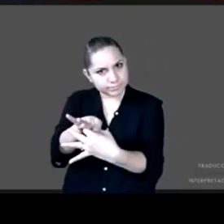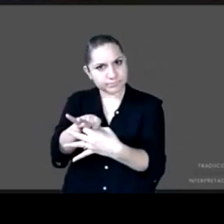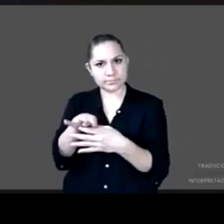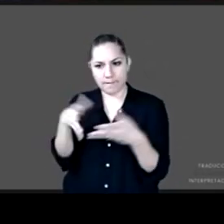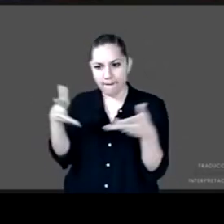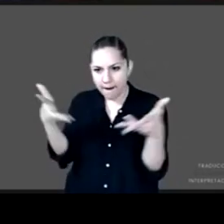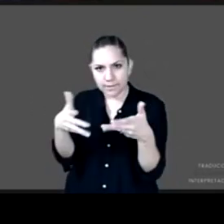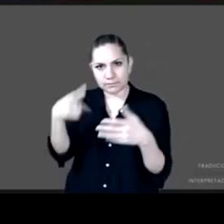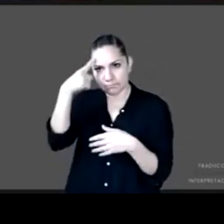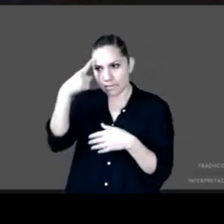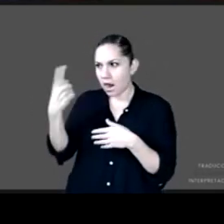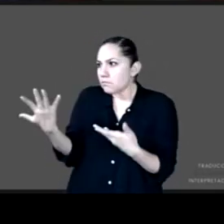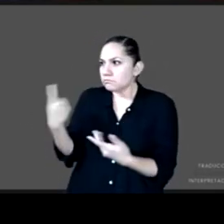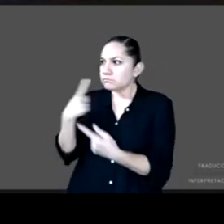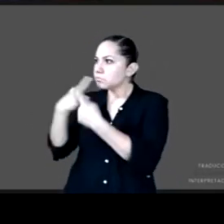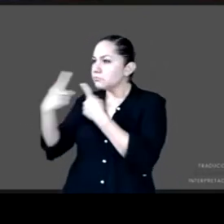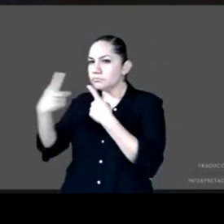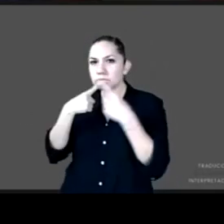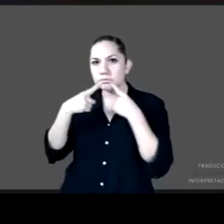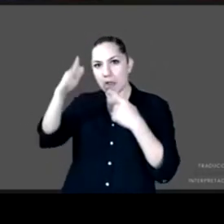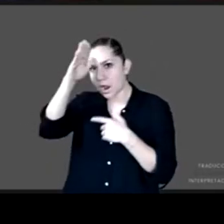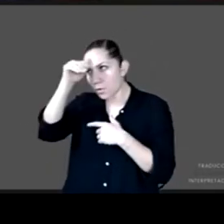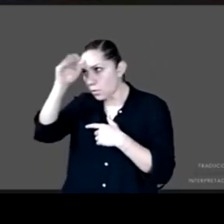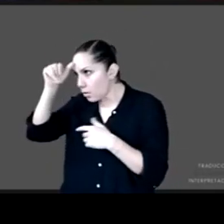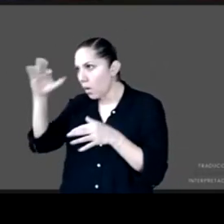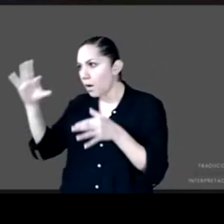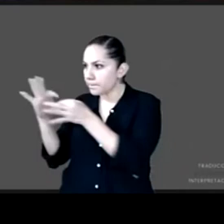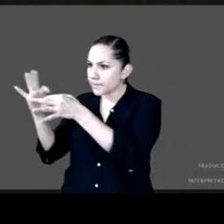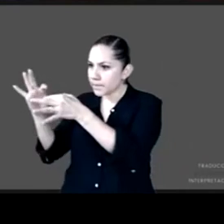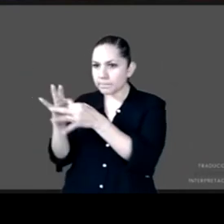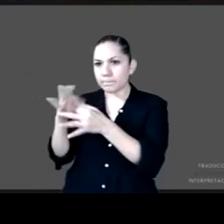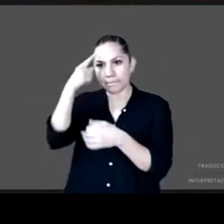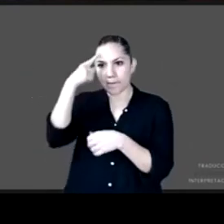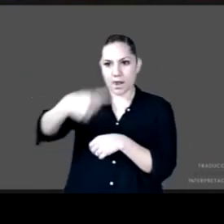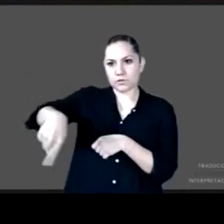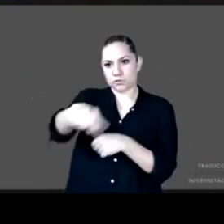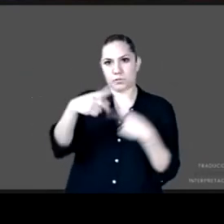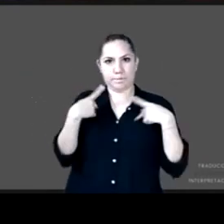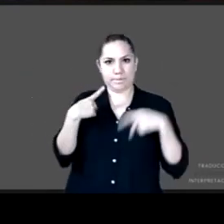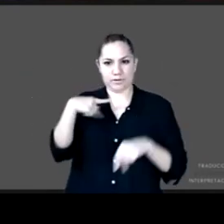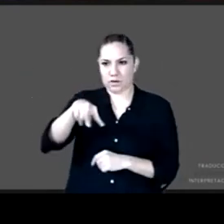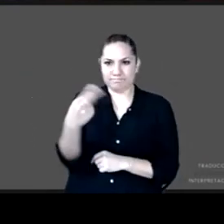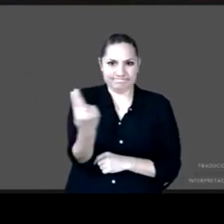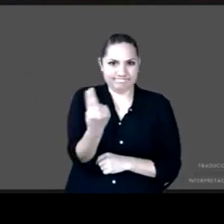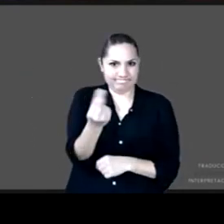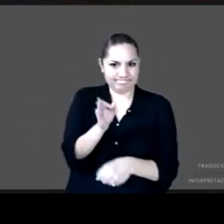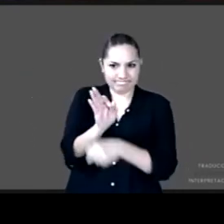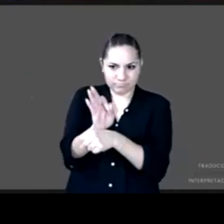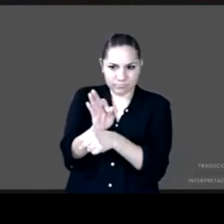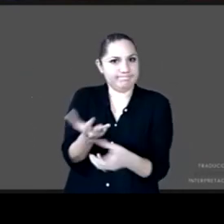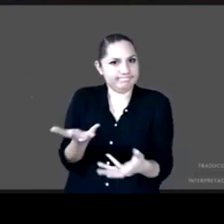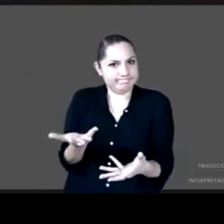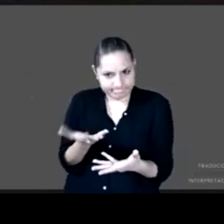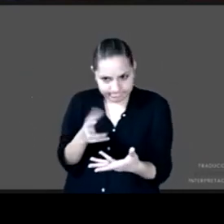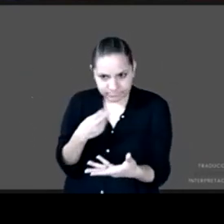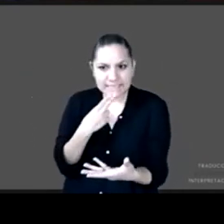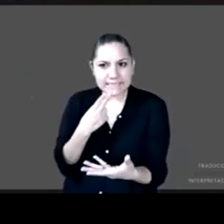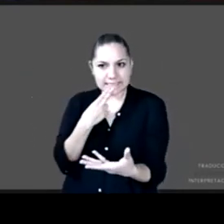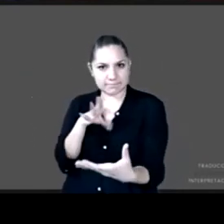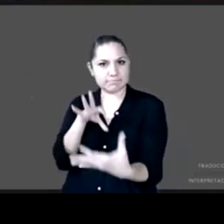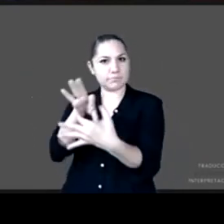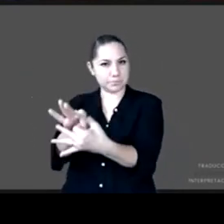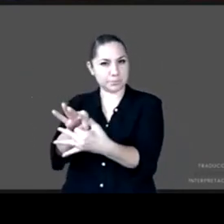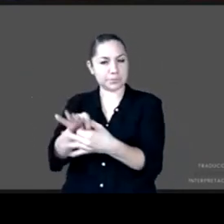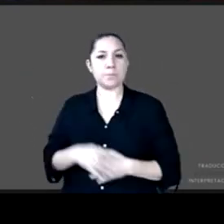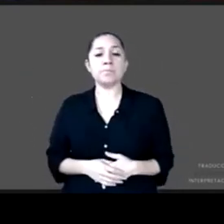intencionada a las familias de mayor vulnerabilidad la población infantil como ya se ha mencionado pues es una población del más del